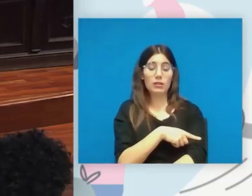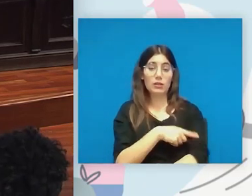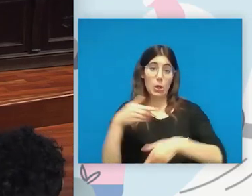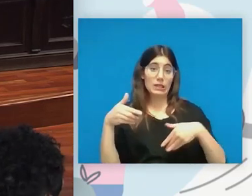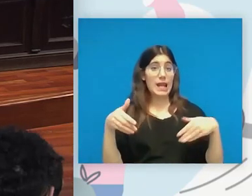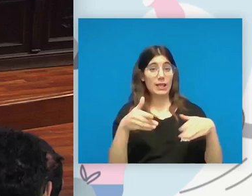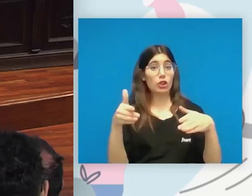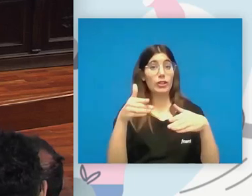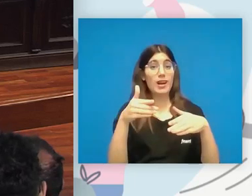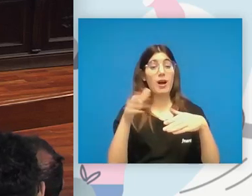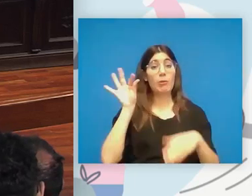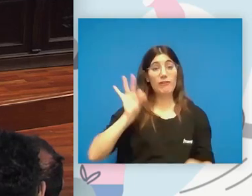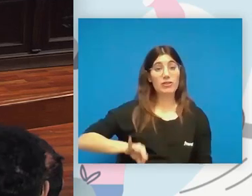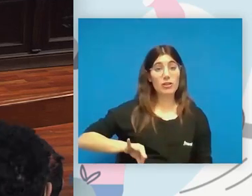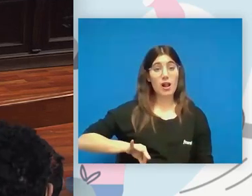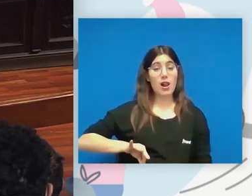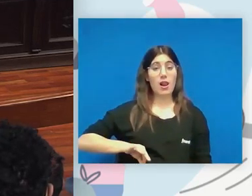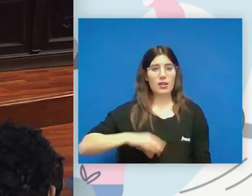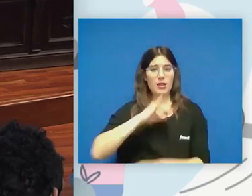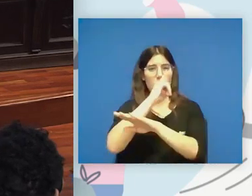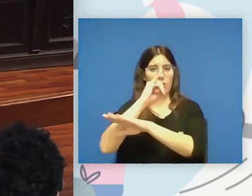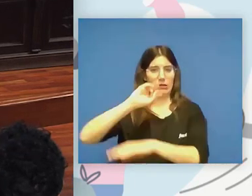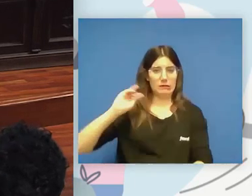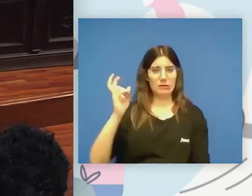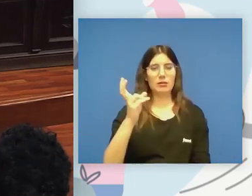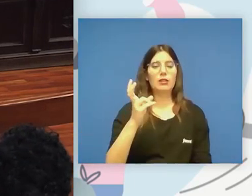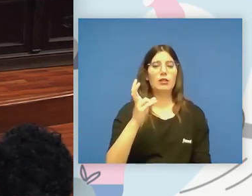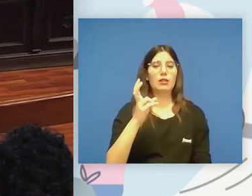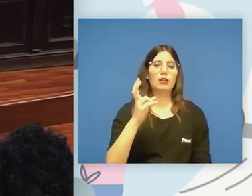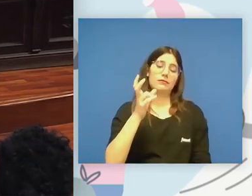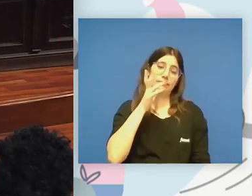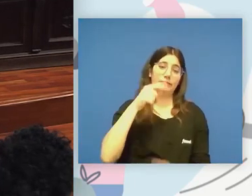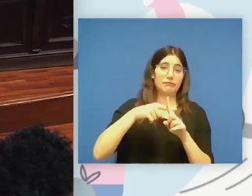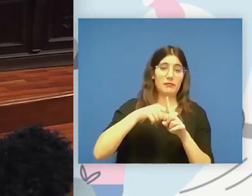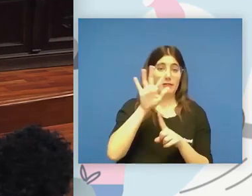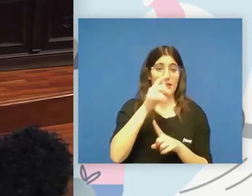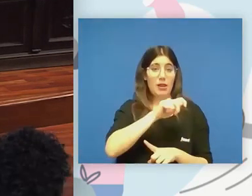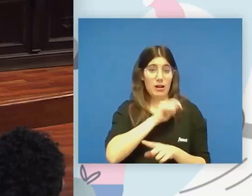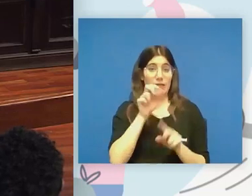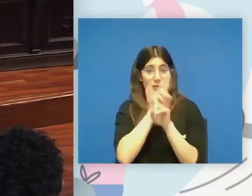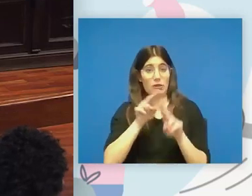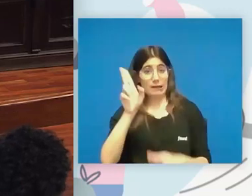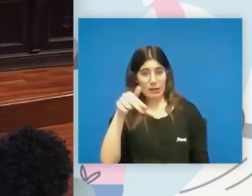profesional en distintas instituciones, tanto a nivel nacional como internacional.